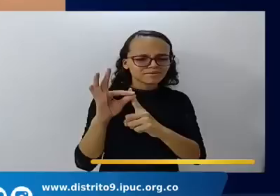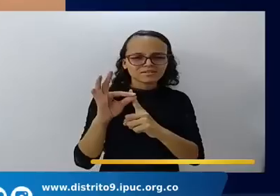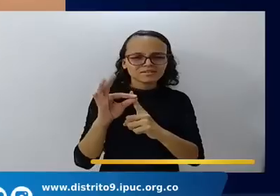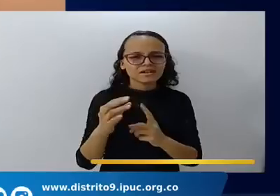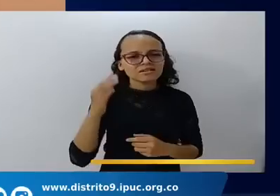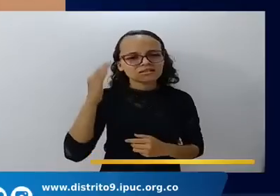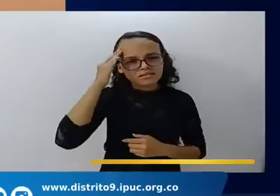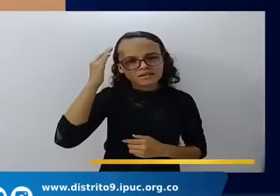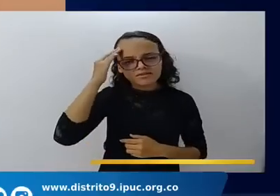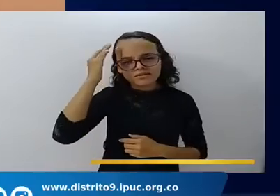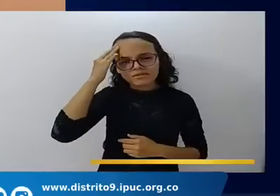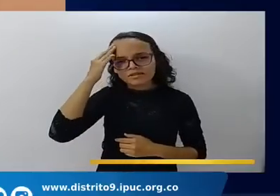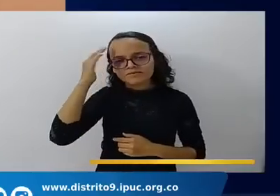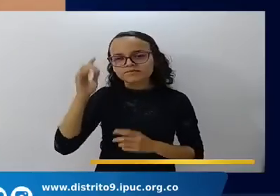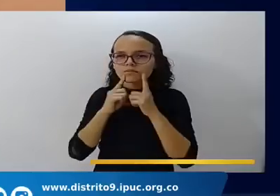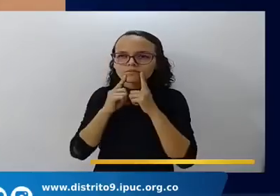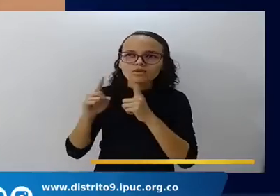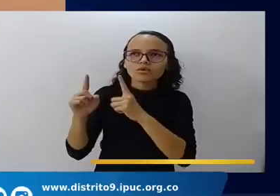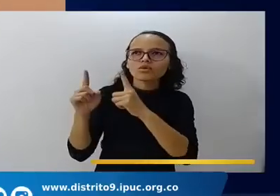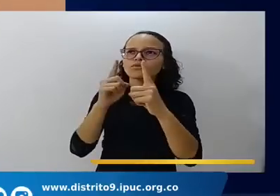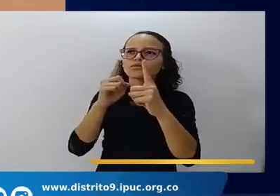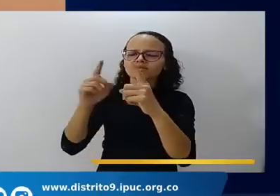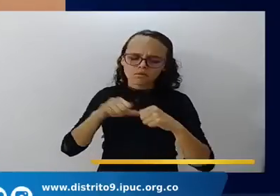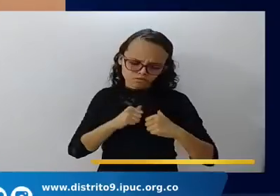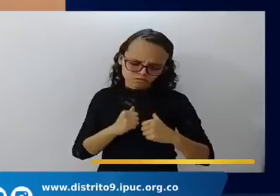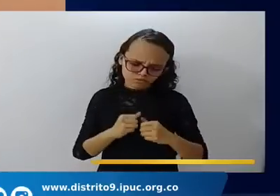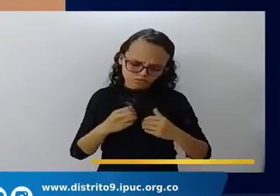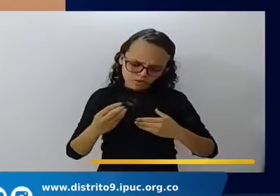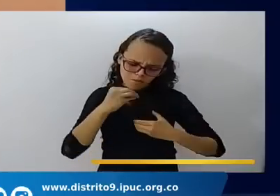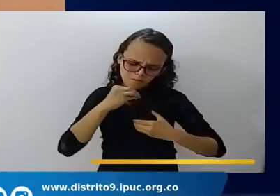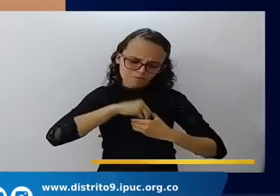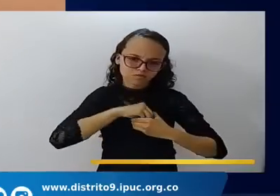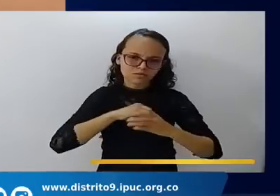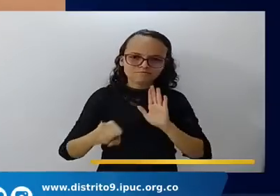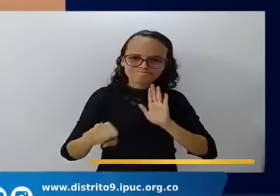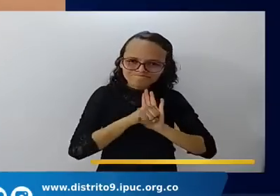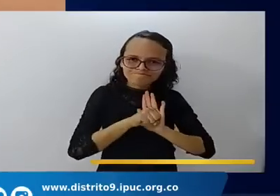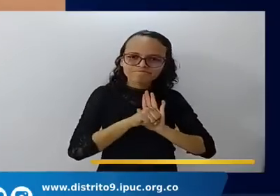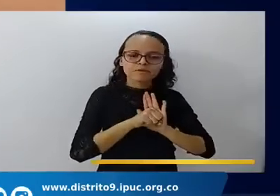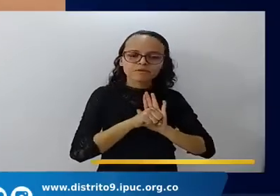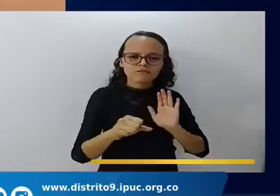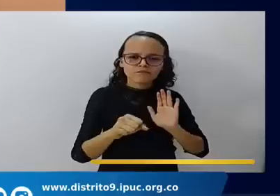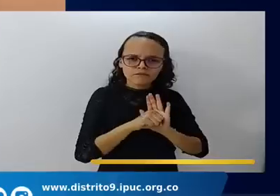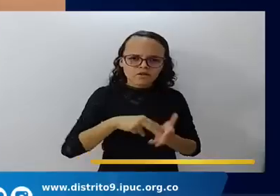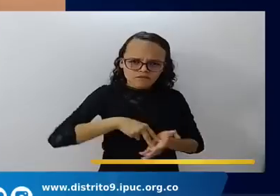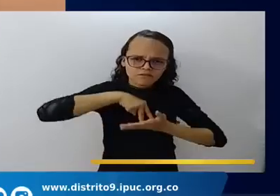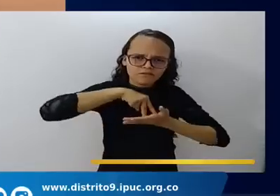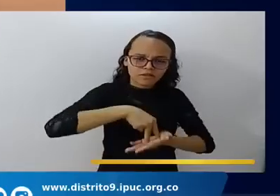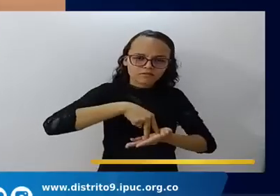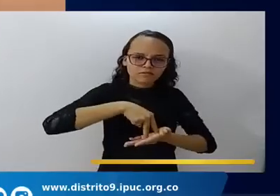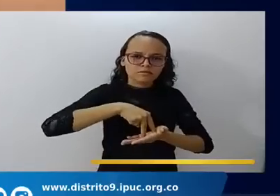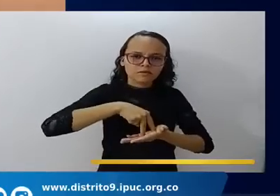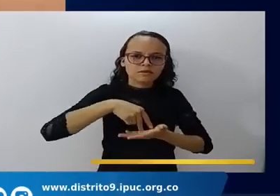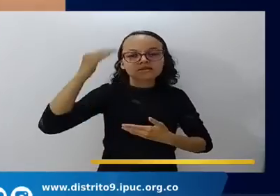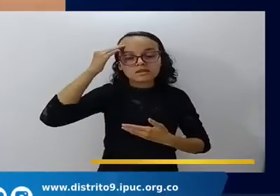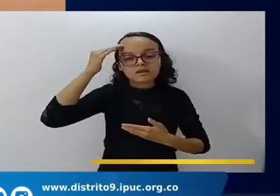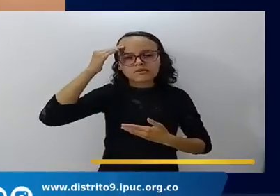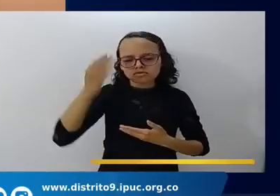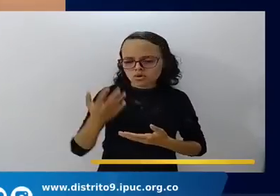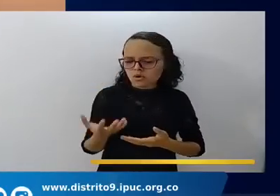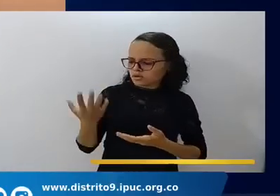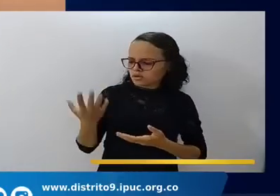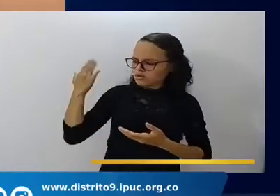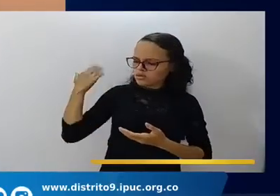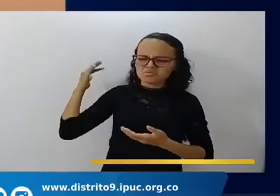es tener en el alma, en el corazón, muy fincado. Que sabemos de dónde venimos